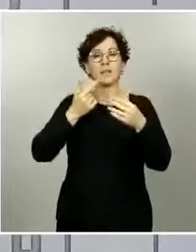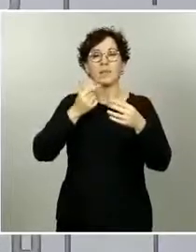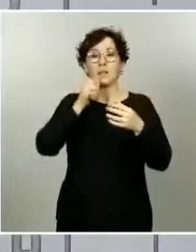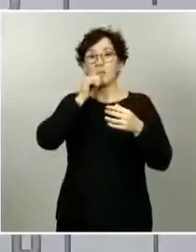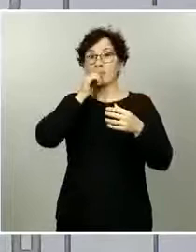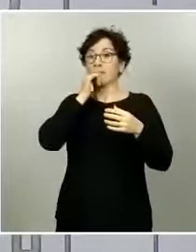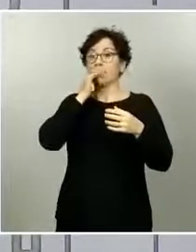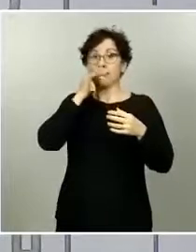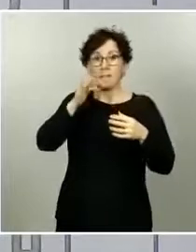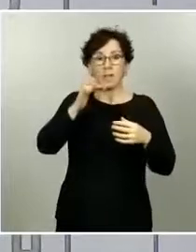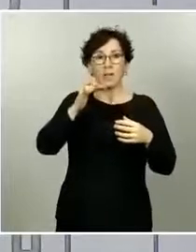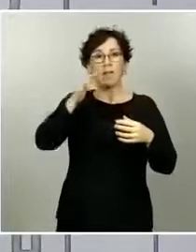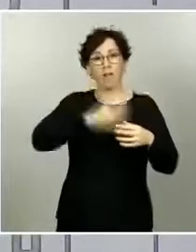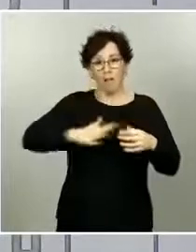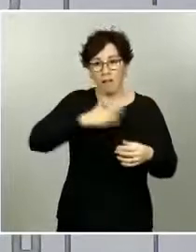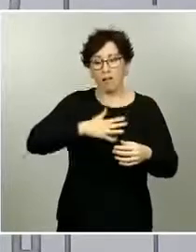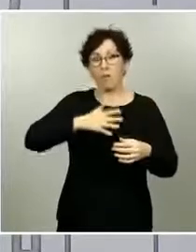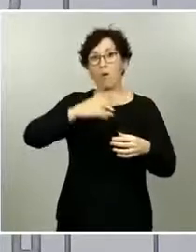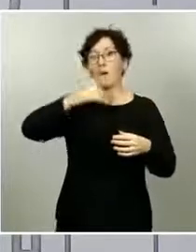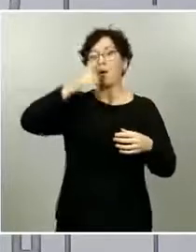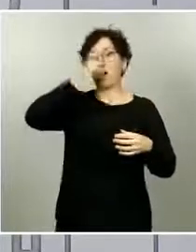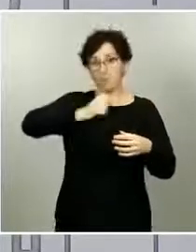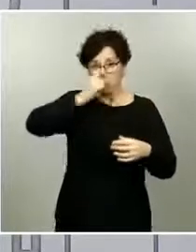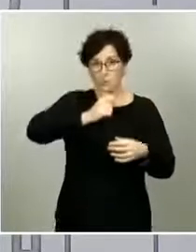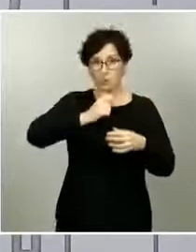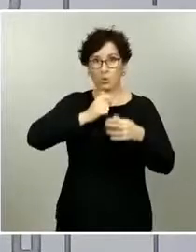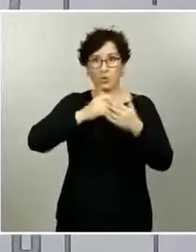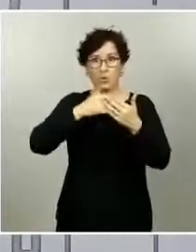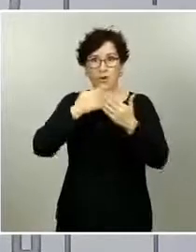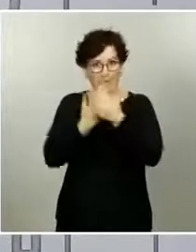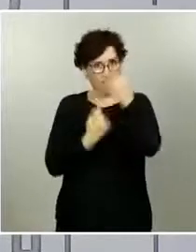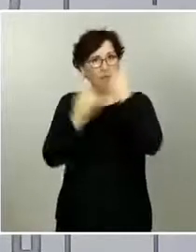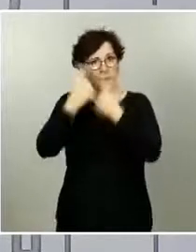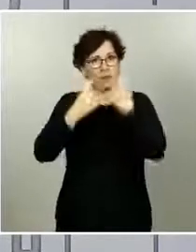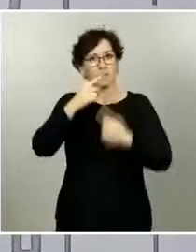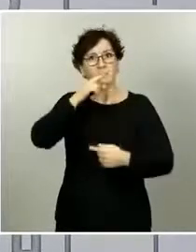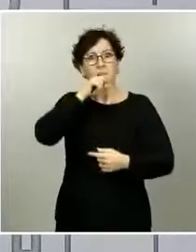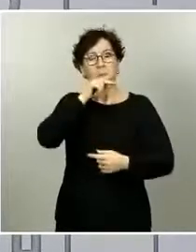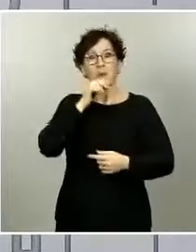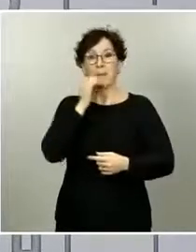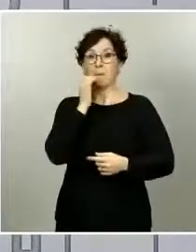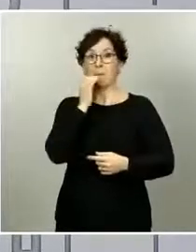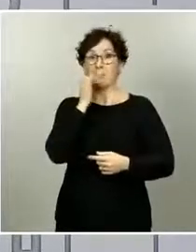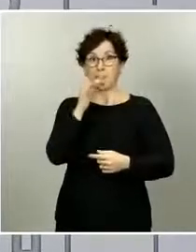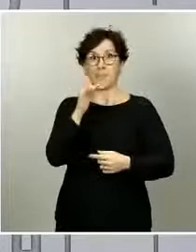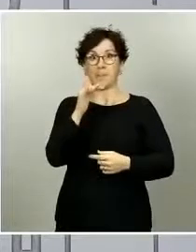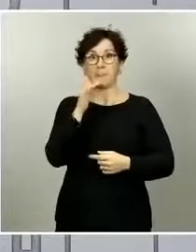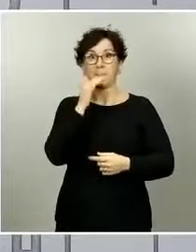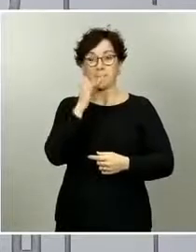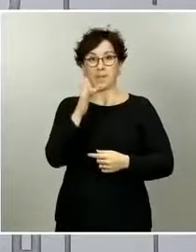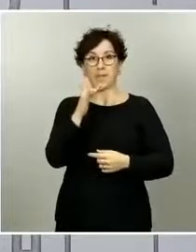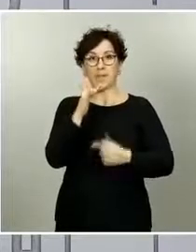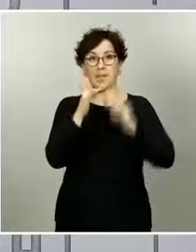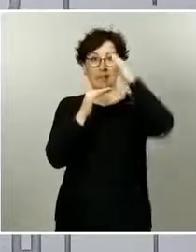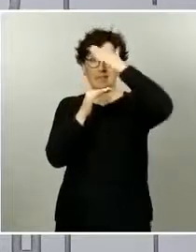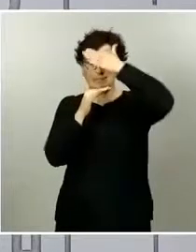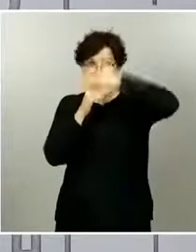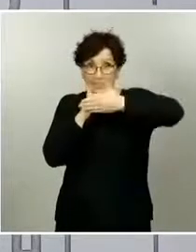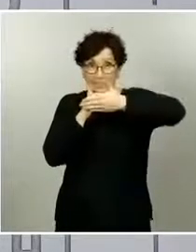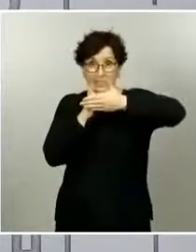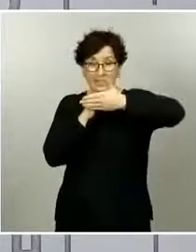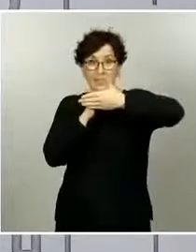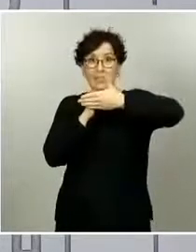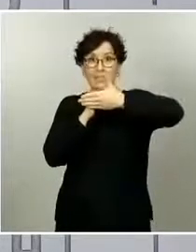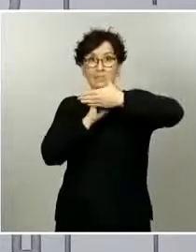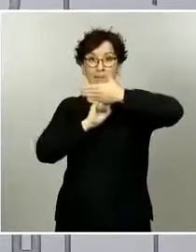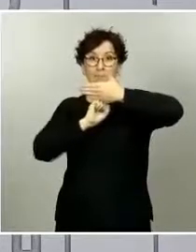viseras, cualquier cosa que evita que las gotas que exhalamos al toser, al estornudar, porque incluso al hablar, en